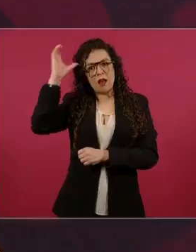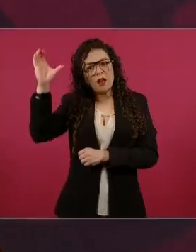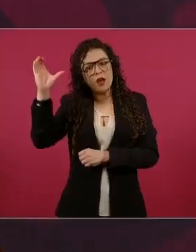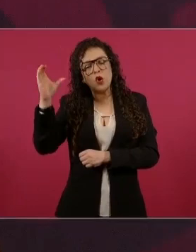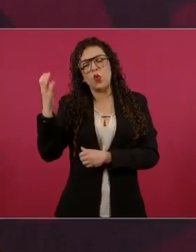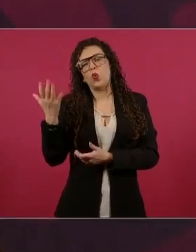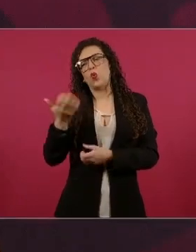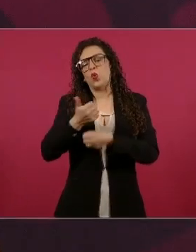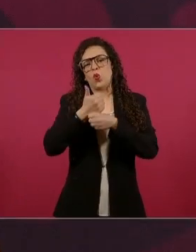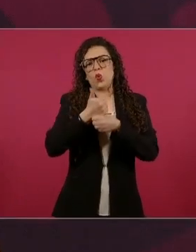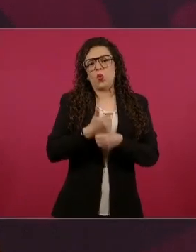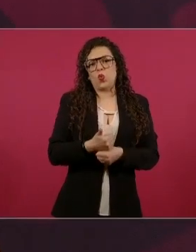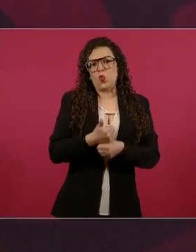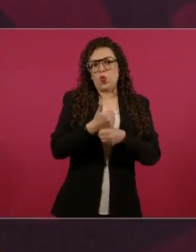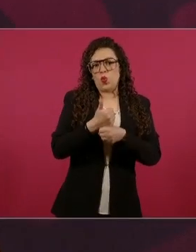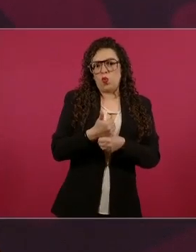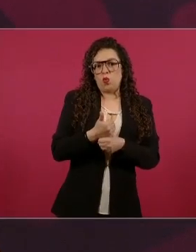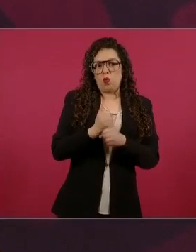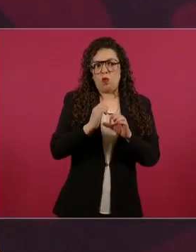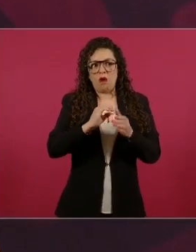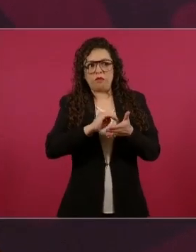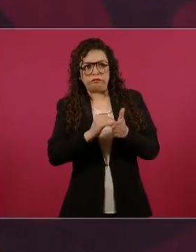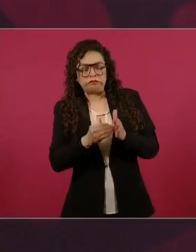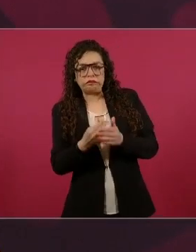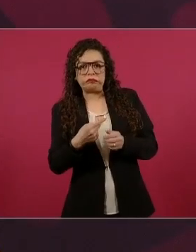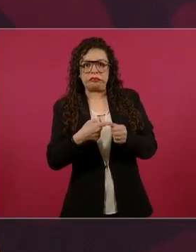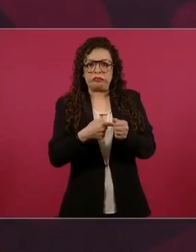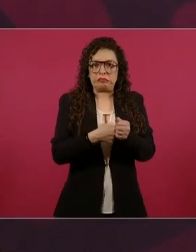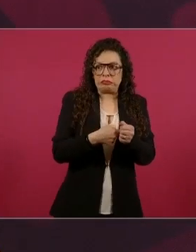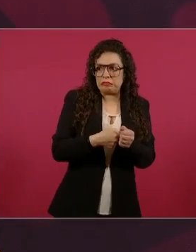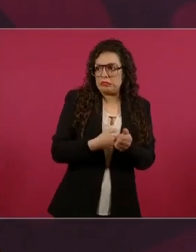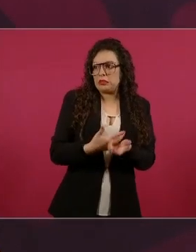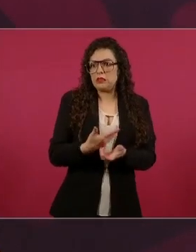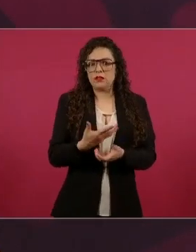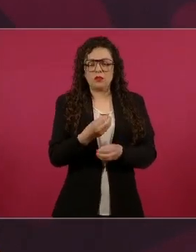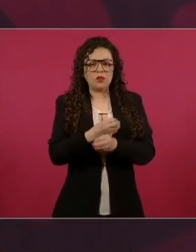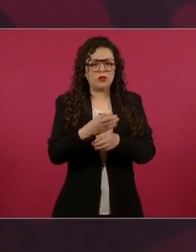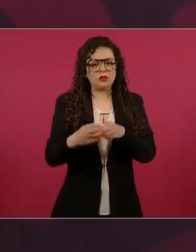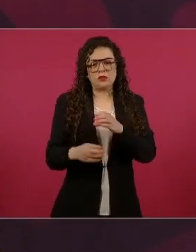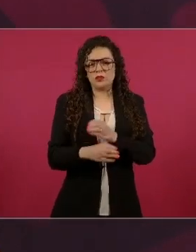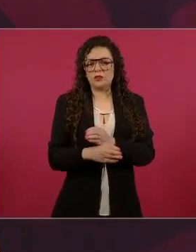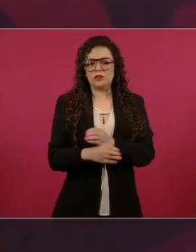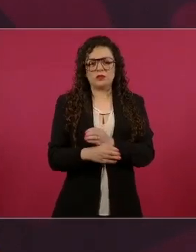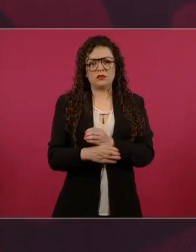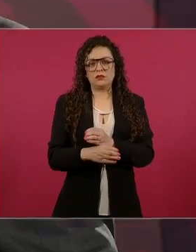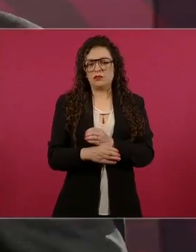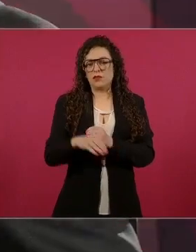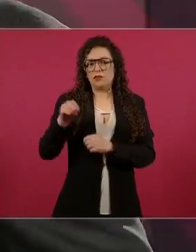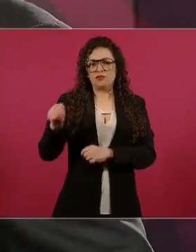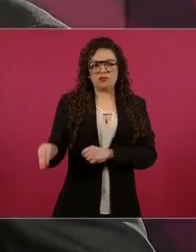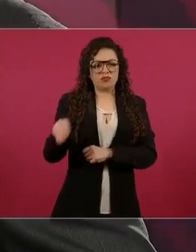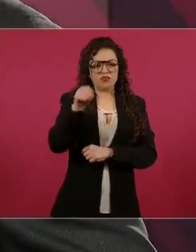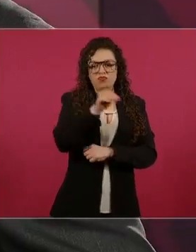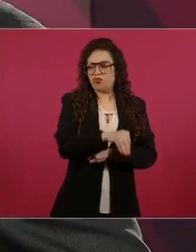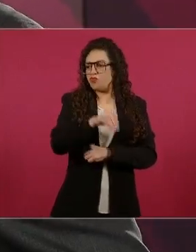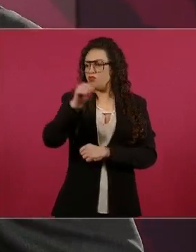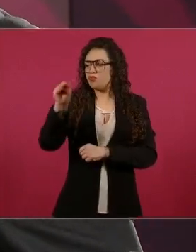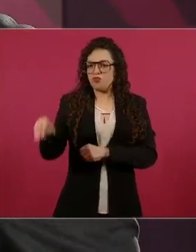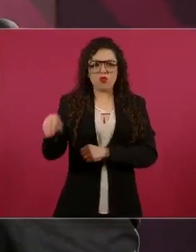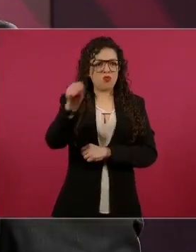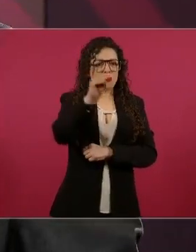de un lugar a otro.